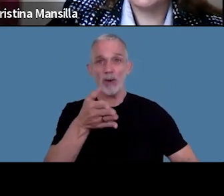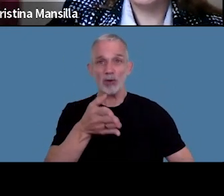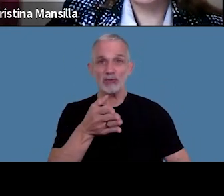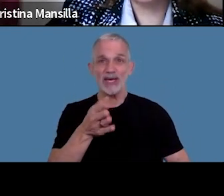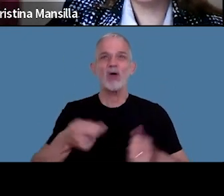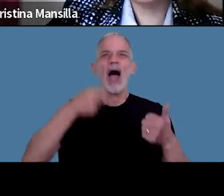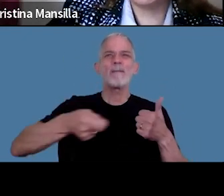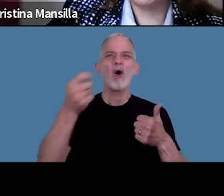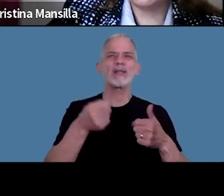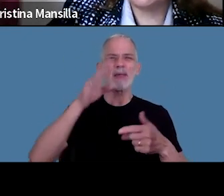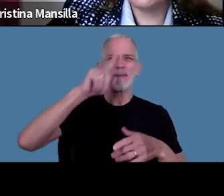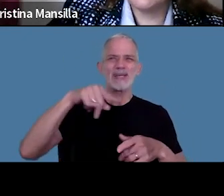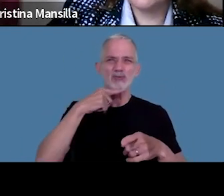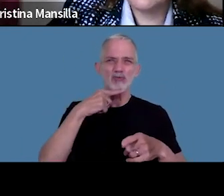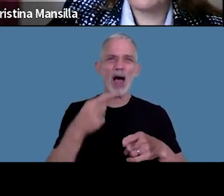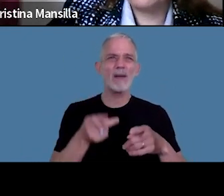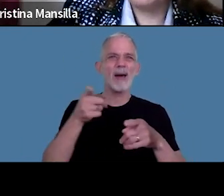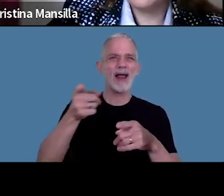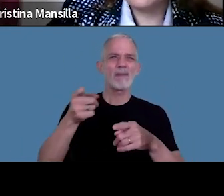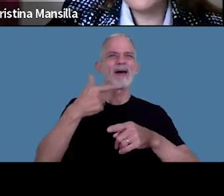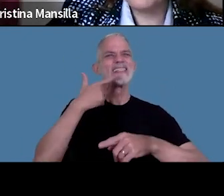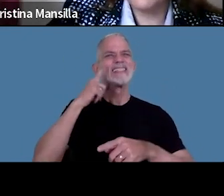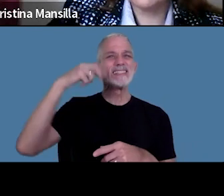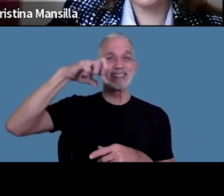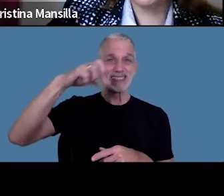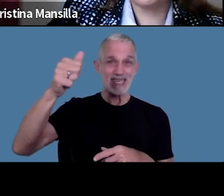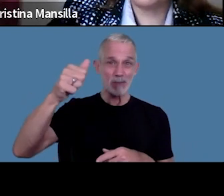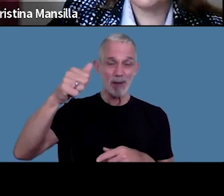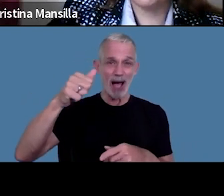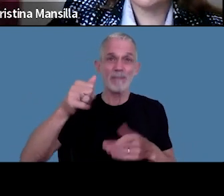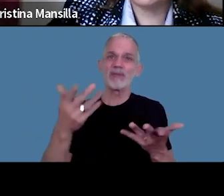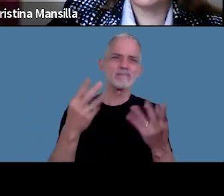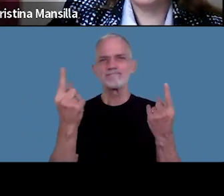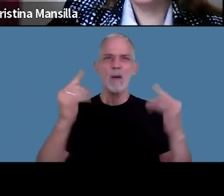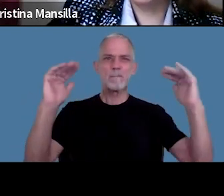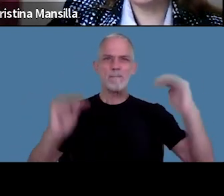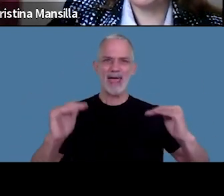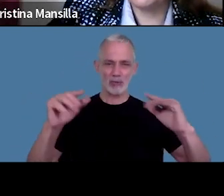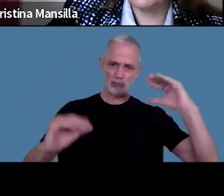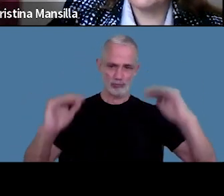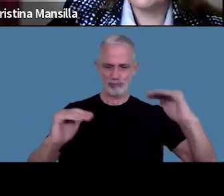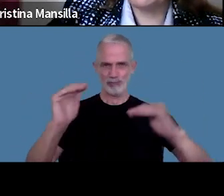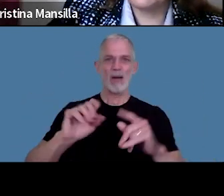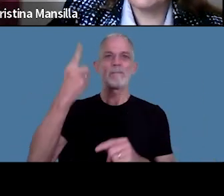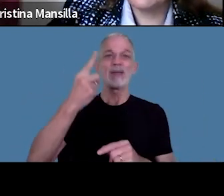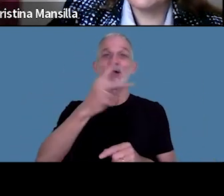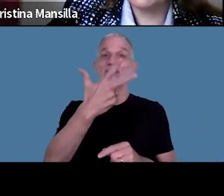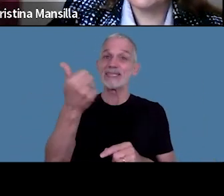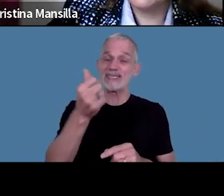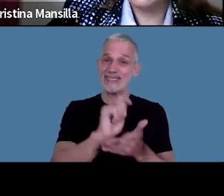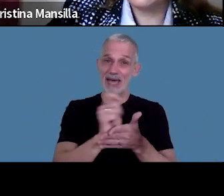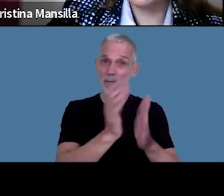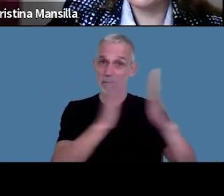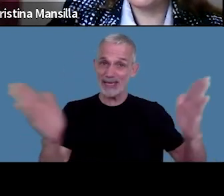aporte con destino al sistema integrado SIPA de ambos el que resulte menor durante los primeros 36 meses de